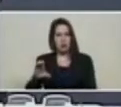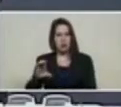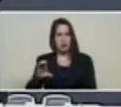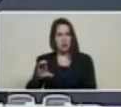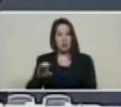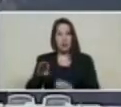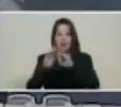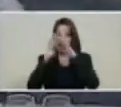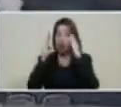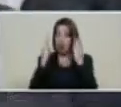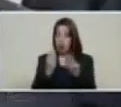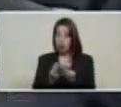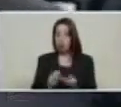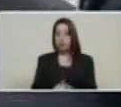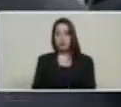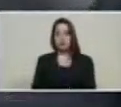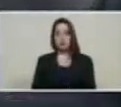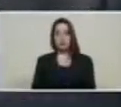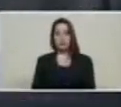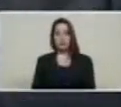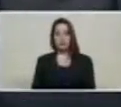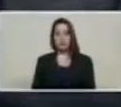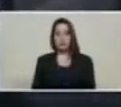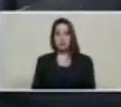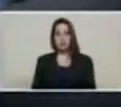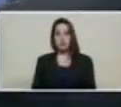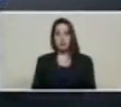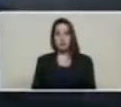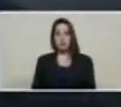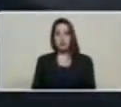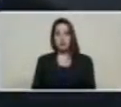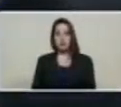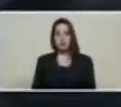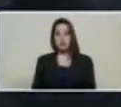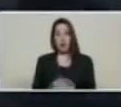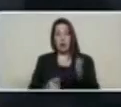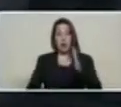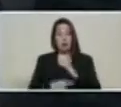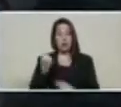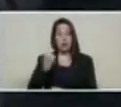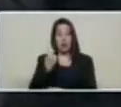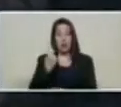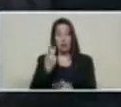del mundo. Es la primera moneda